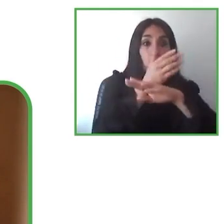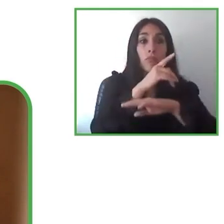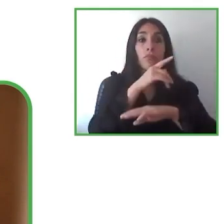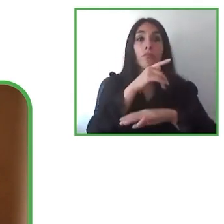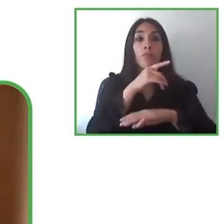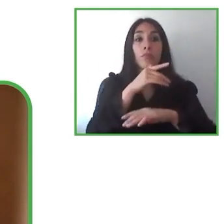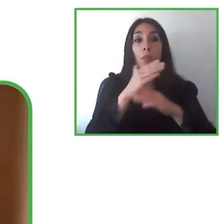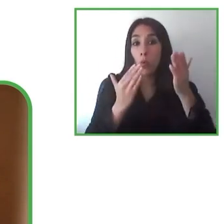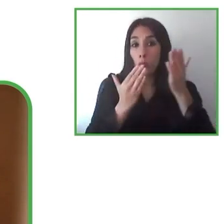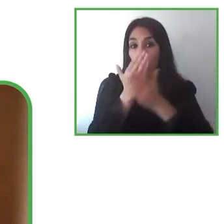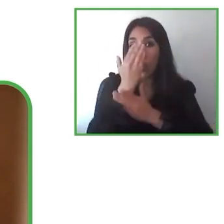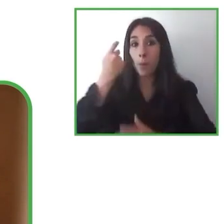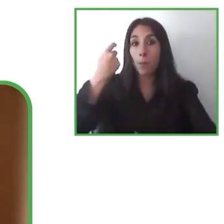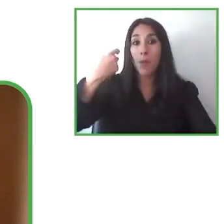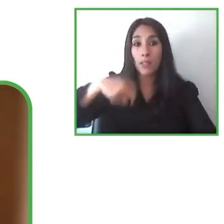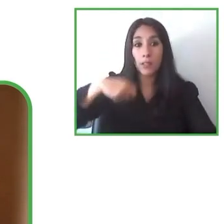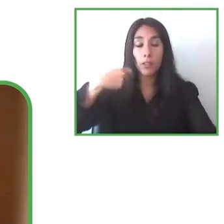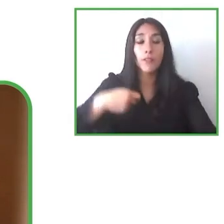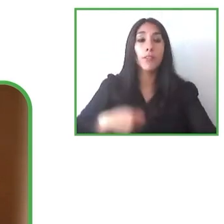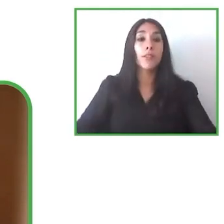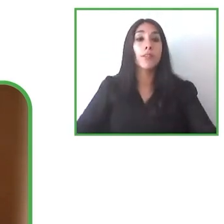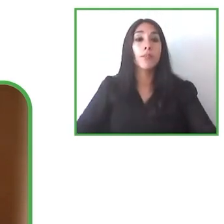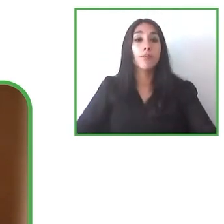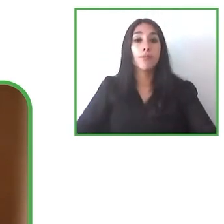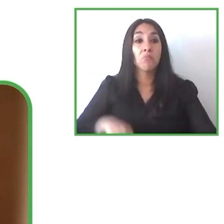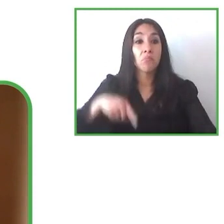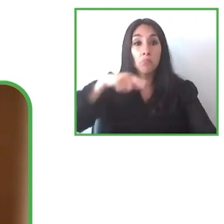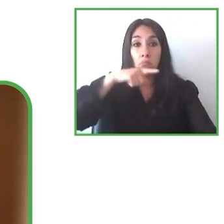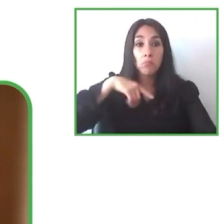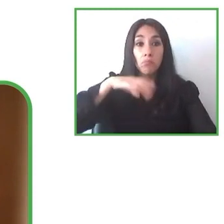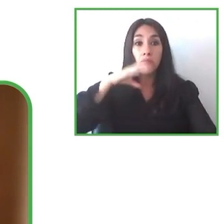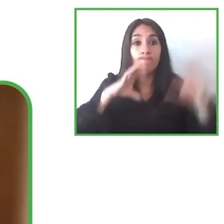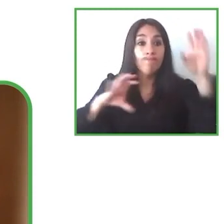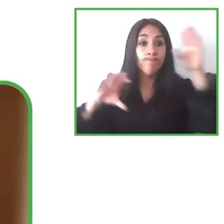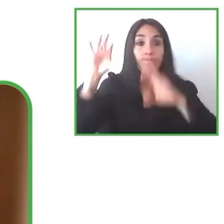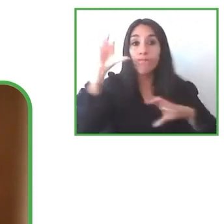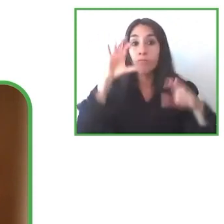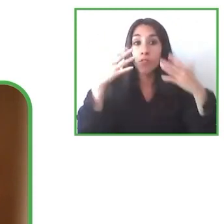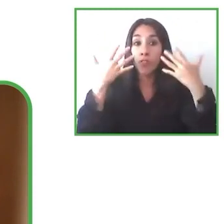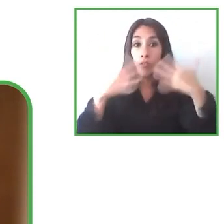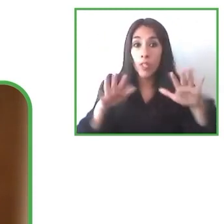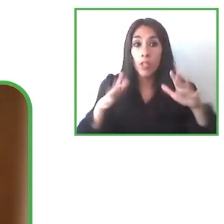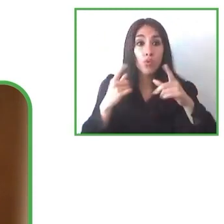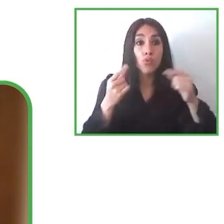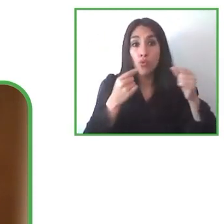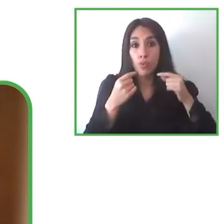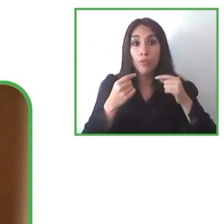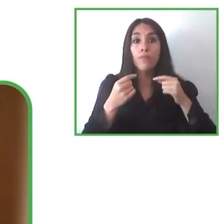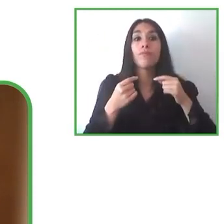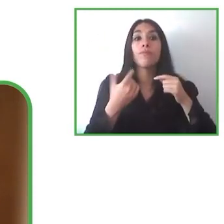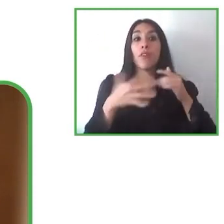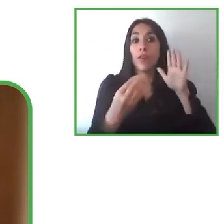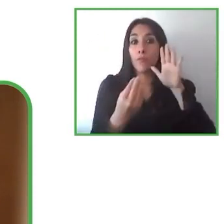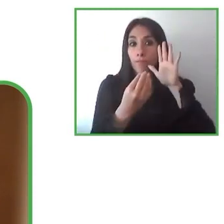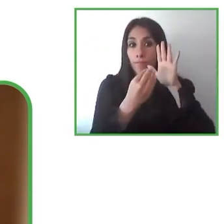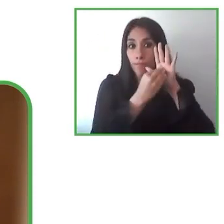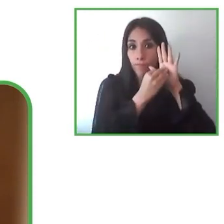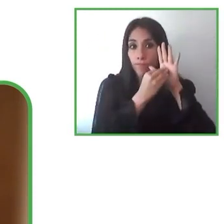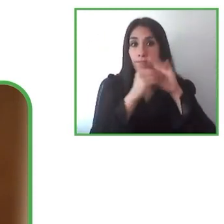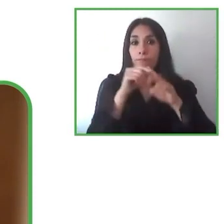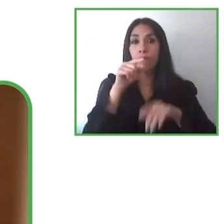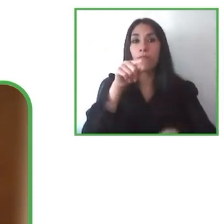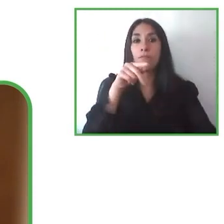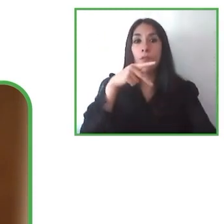buscar y lo que hemos ya hecho como fundación Corpartes es justamente sentar a la mesa a conversar no solamente al